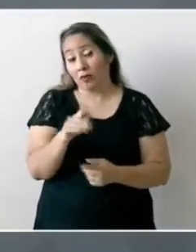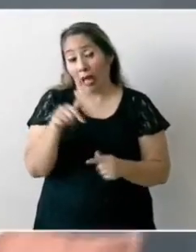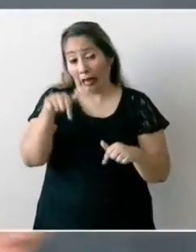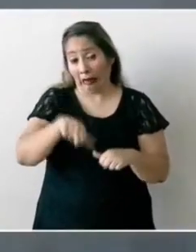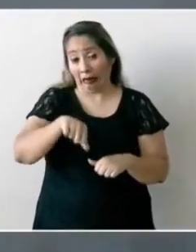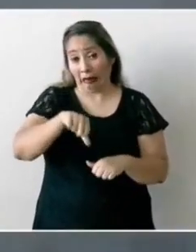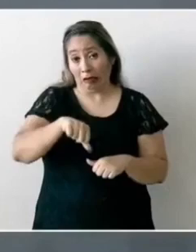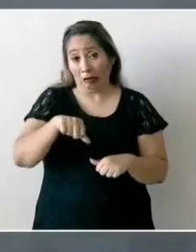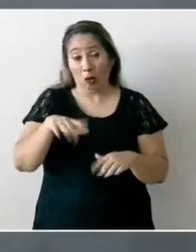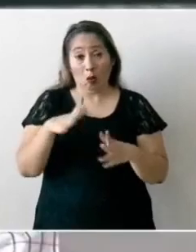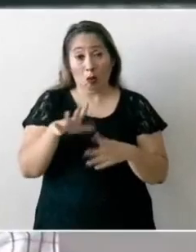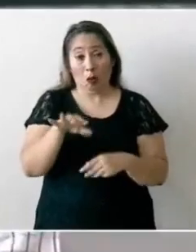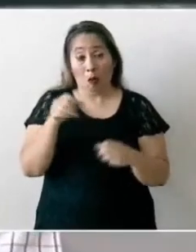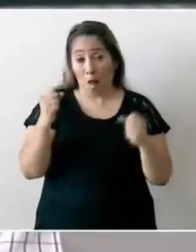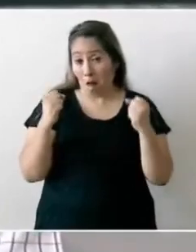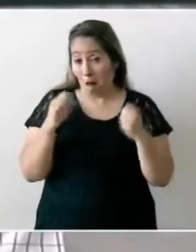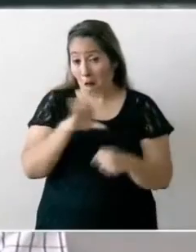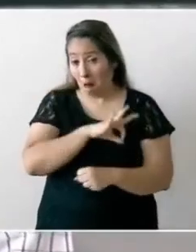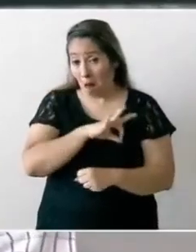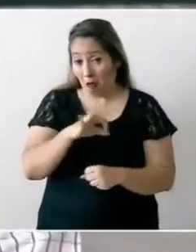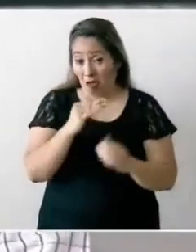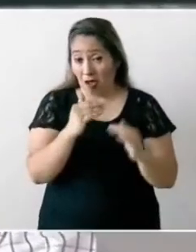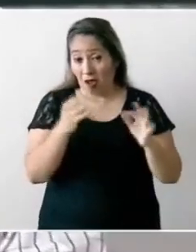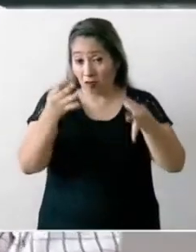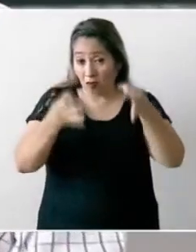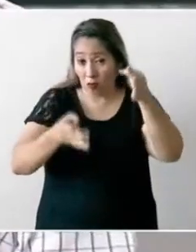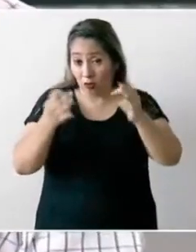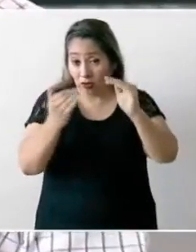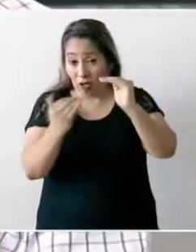confiable yo diría no hay problema